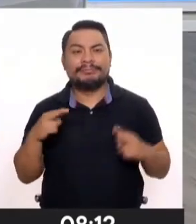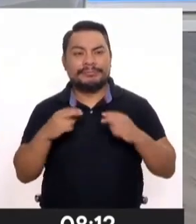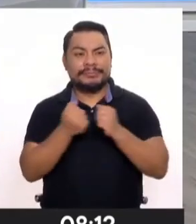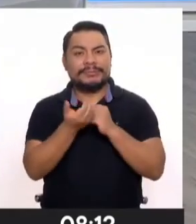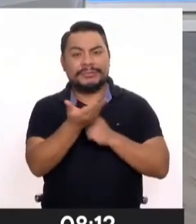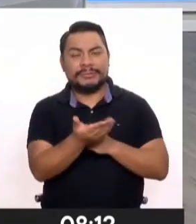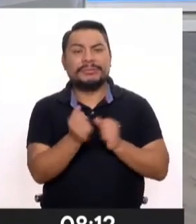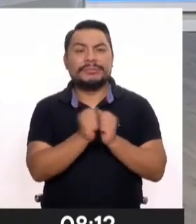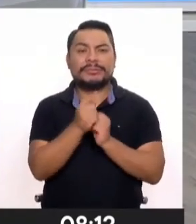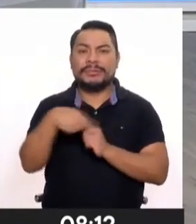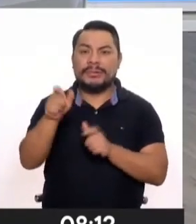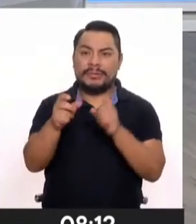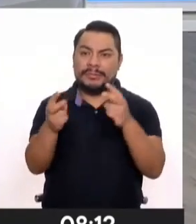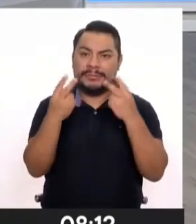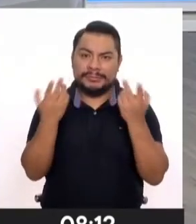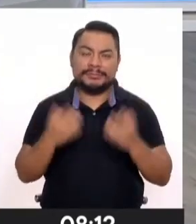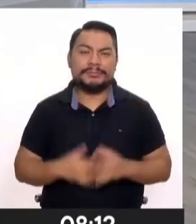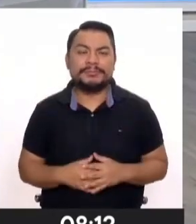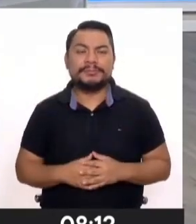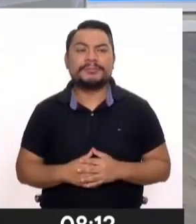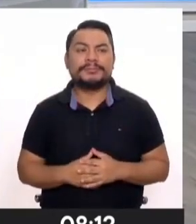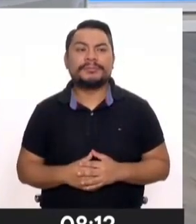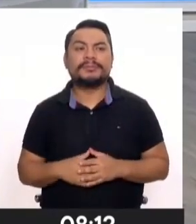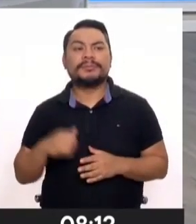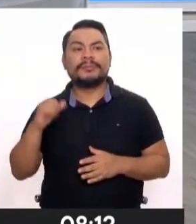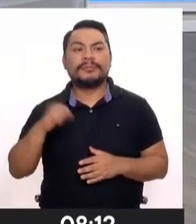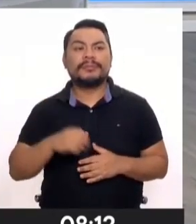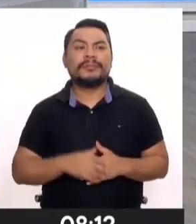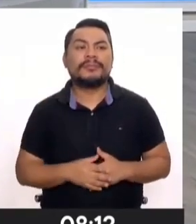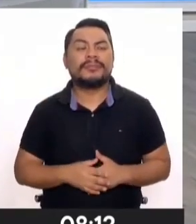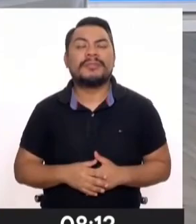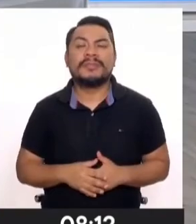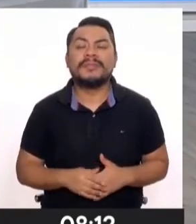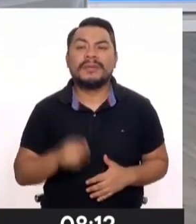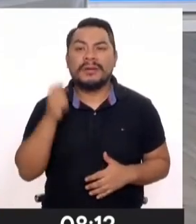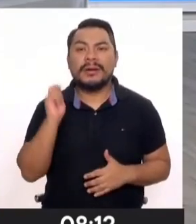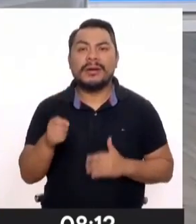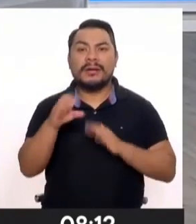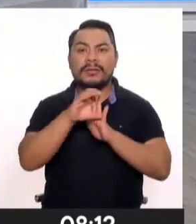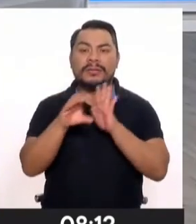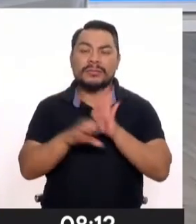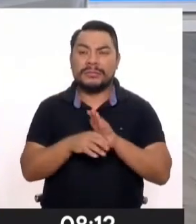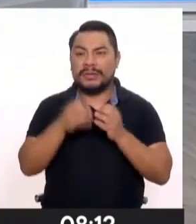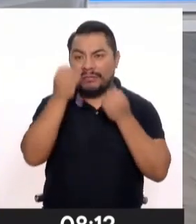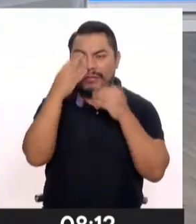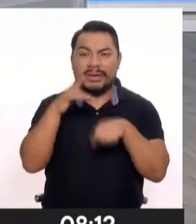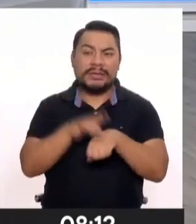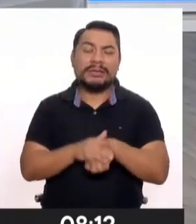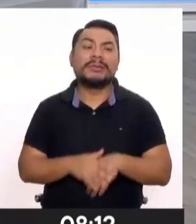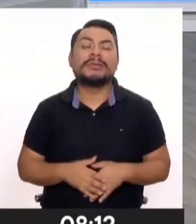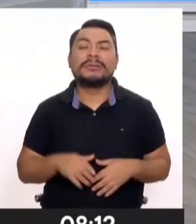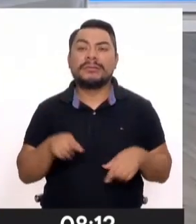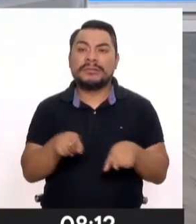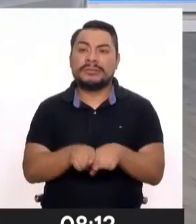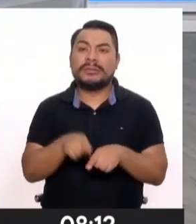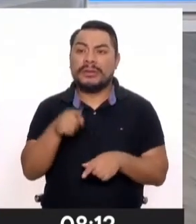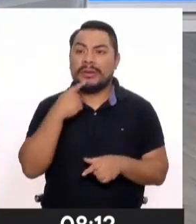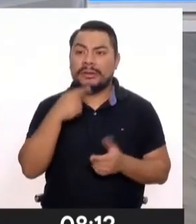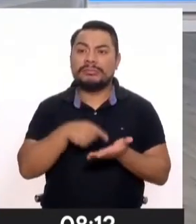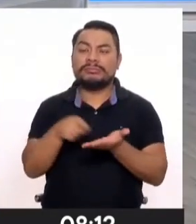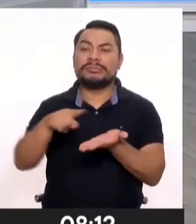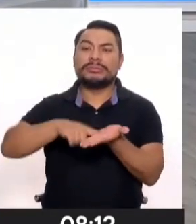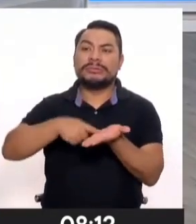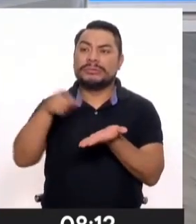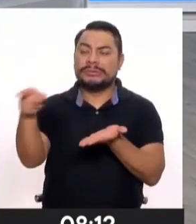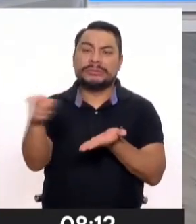contigo y con los televidentes. Claro que sí, de hecho el Tribunal Constitucional, lo informábamos más temprano también, ordenó al